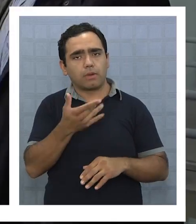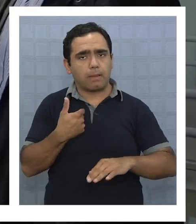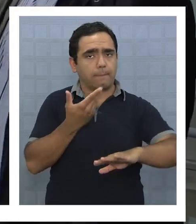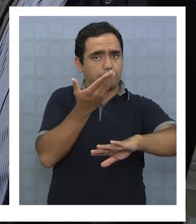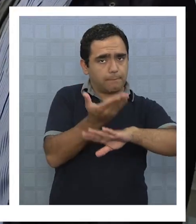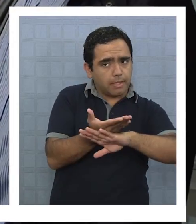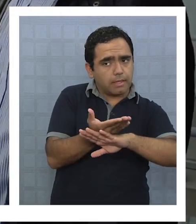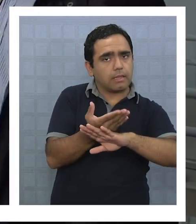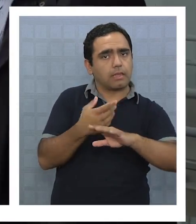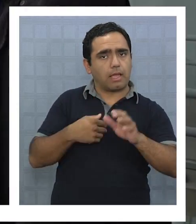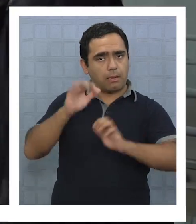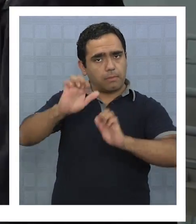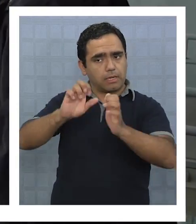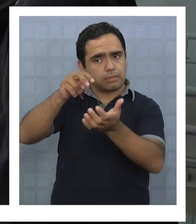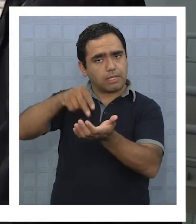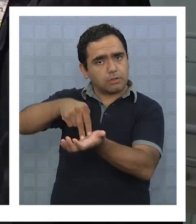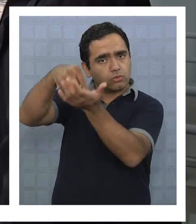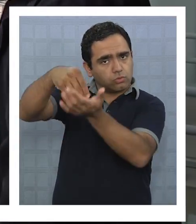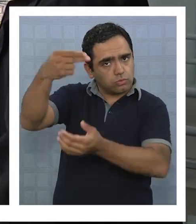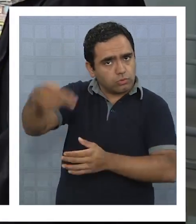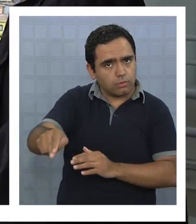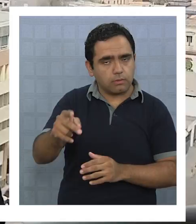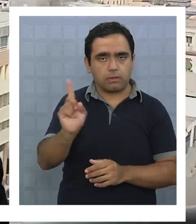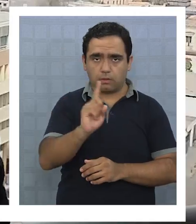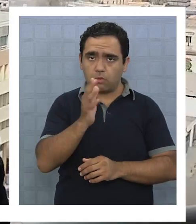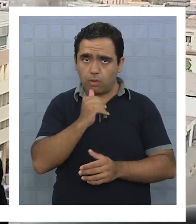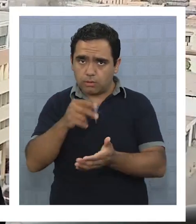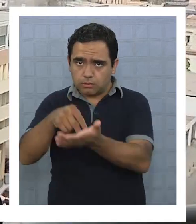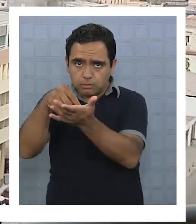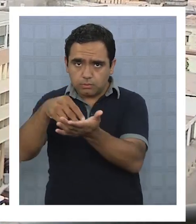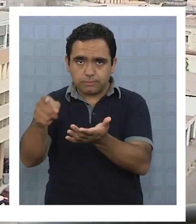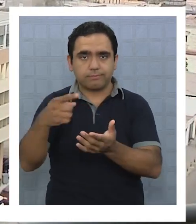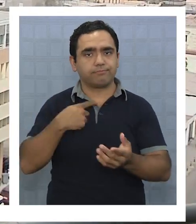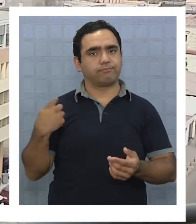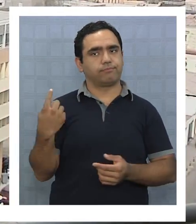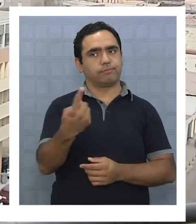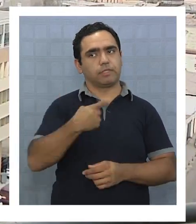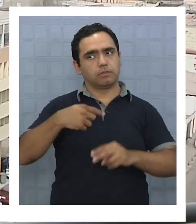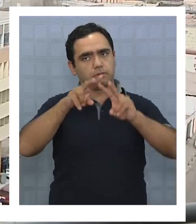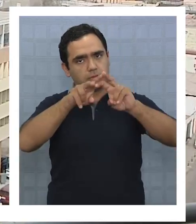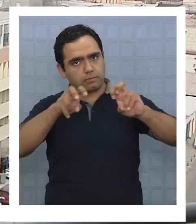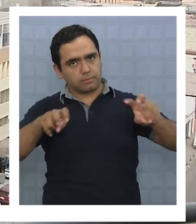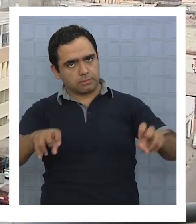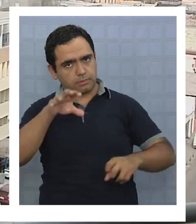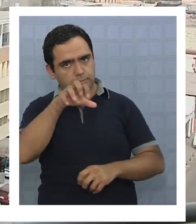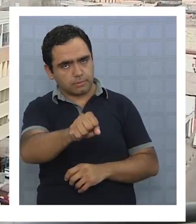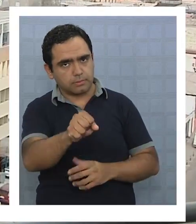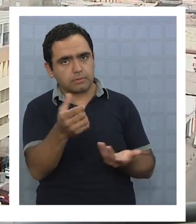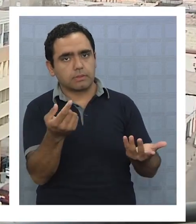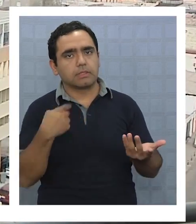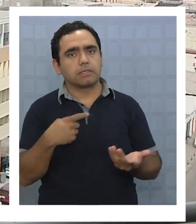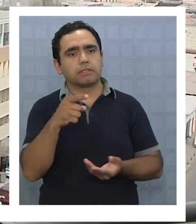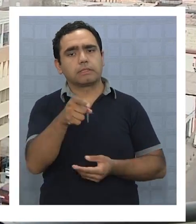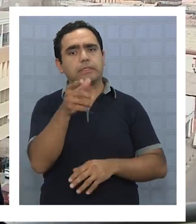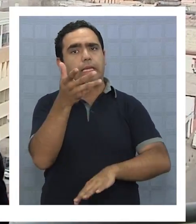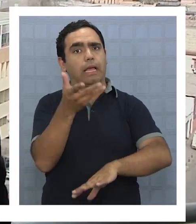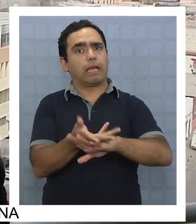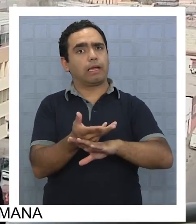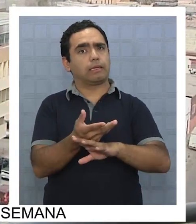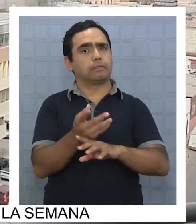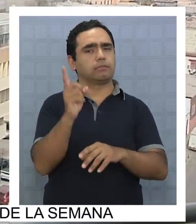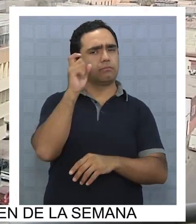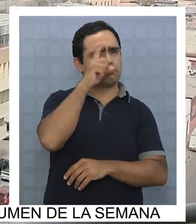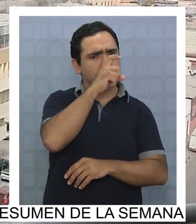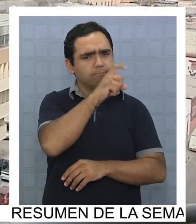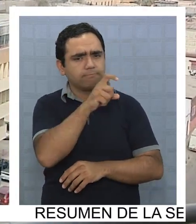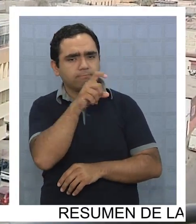empresa de Sofri y al parecer no fue así, es lo que nosotros vamos a tener que revisar y en caso de que exista alguna